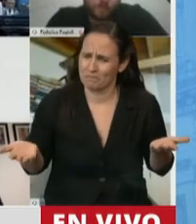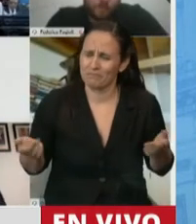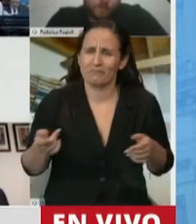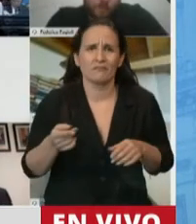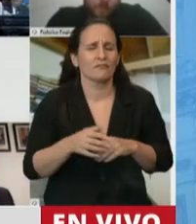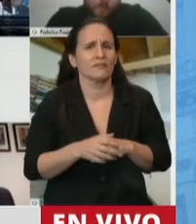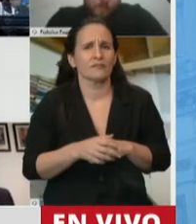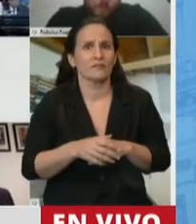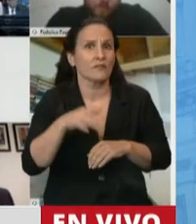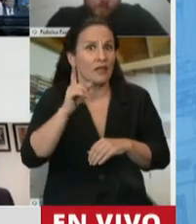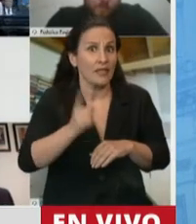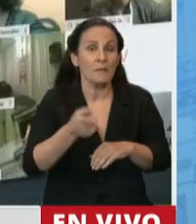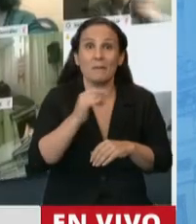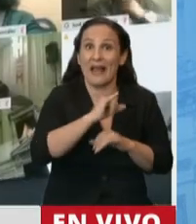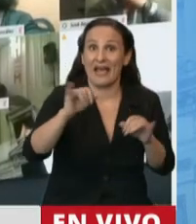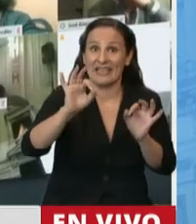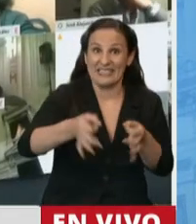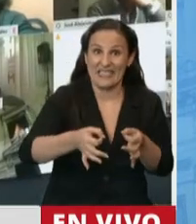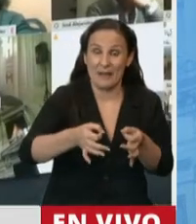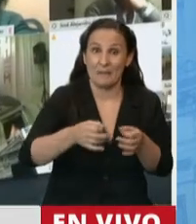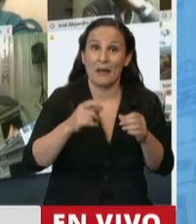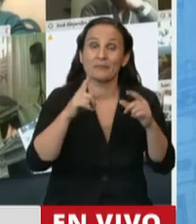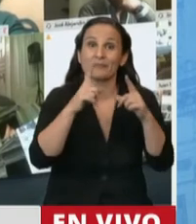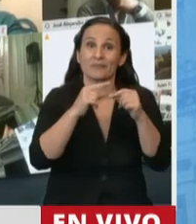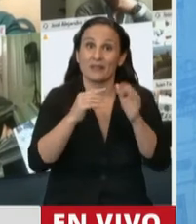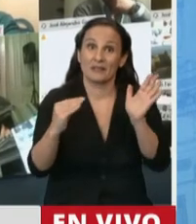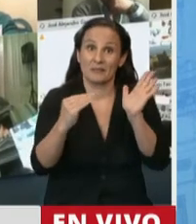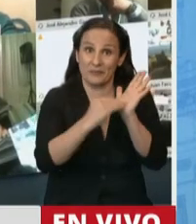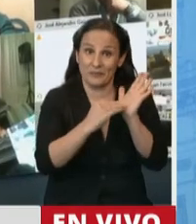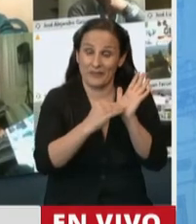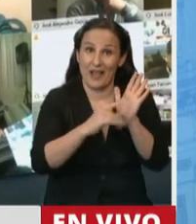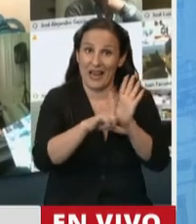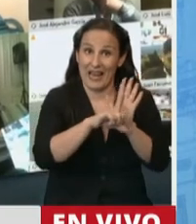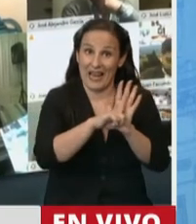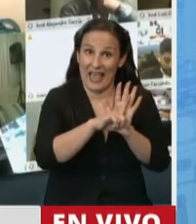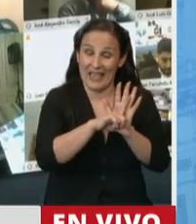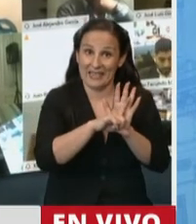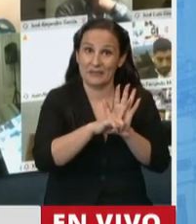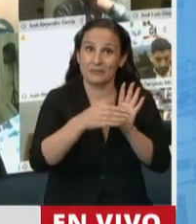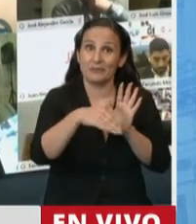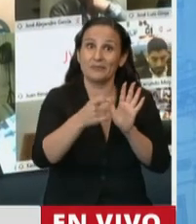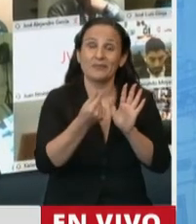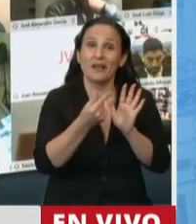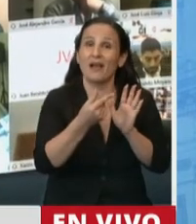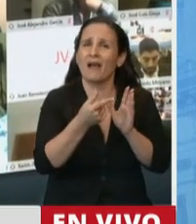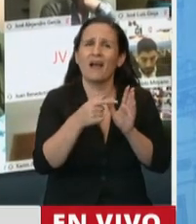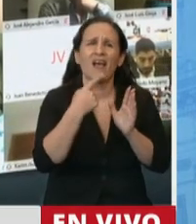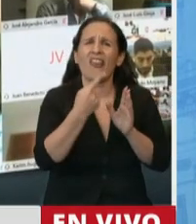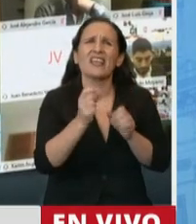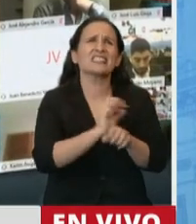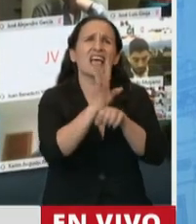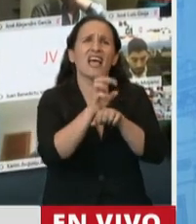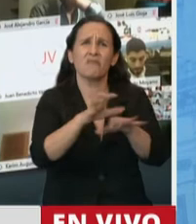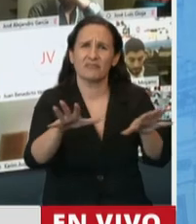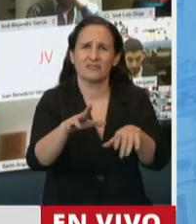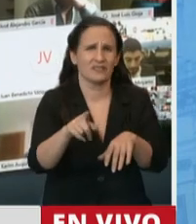fantasma, sepan que el artículo del momento de vigencia de la ley no habla de la finalización de la pandemia.